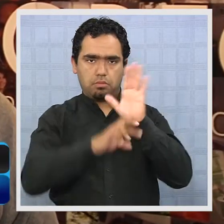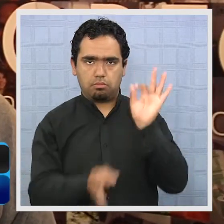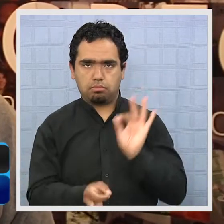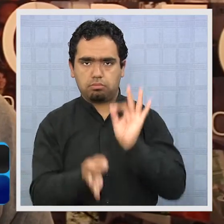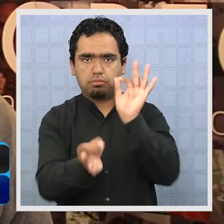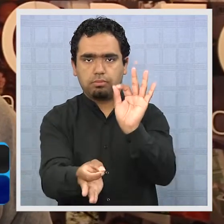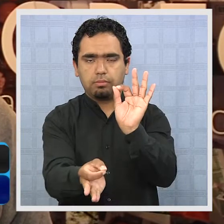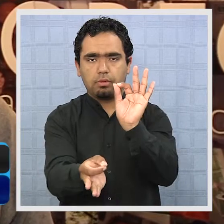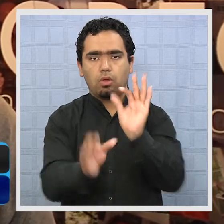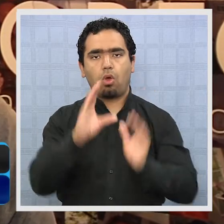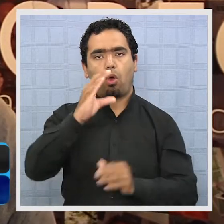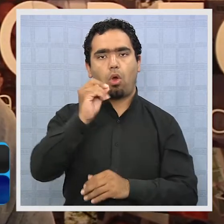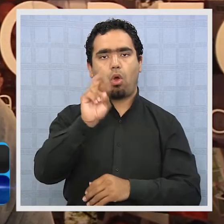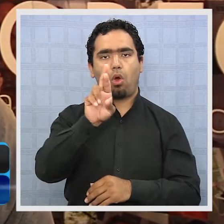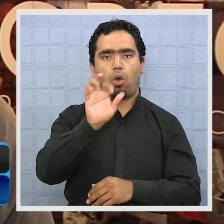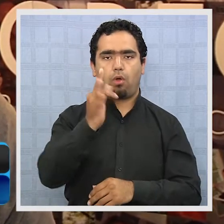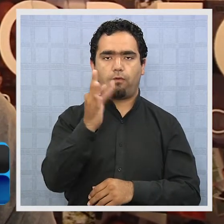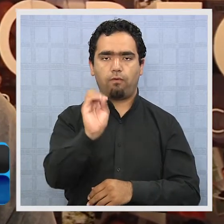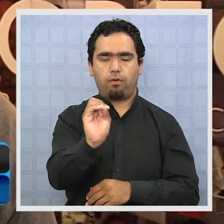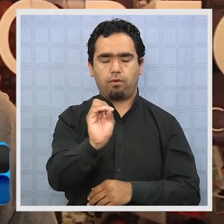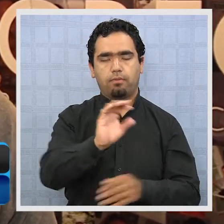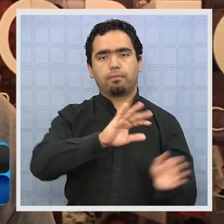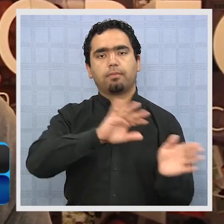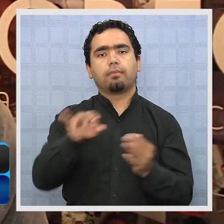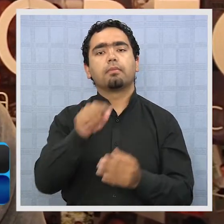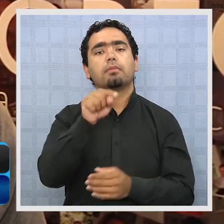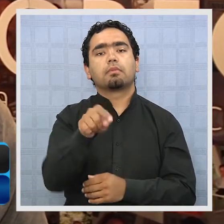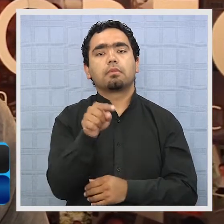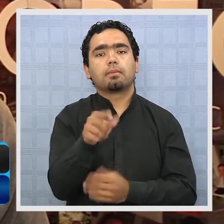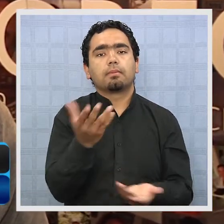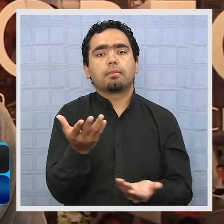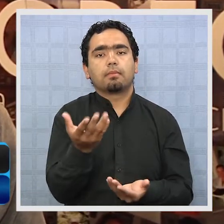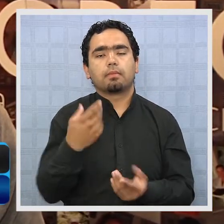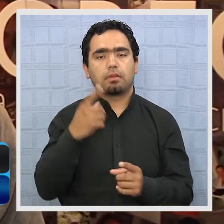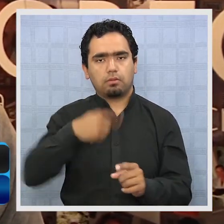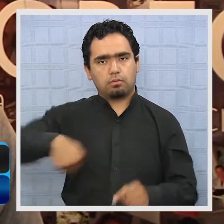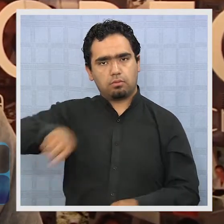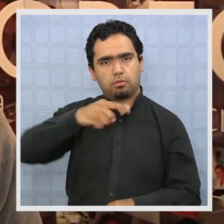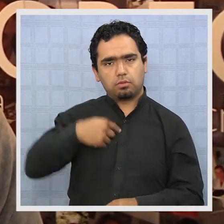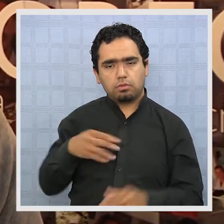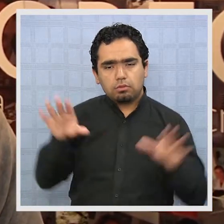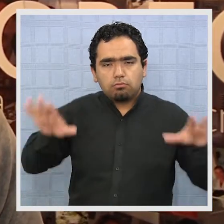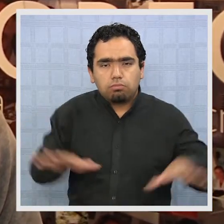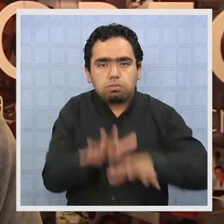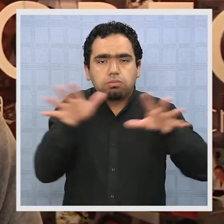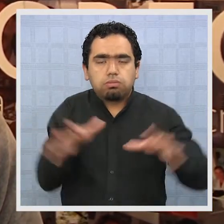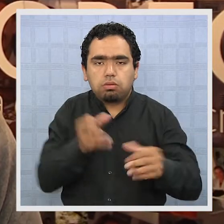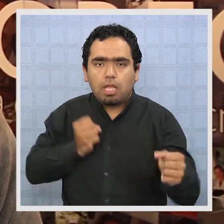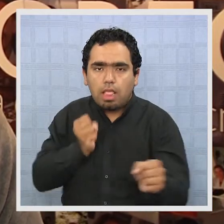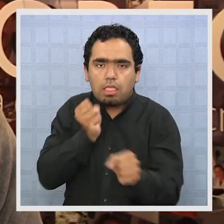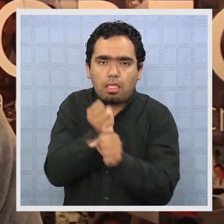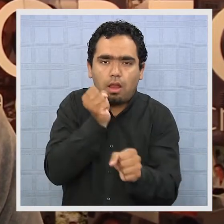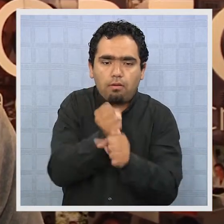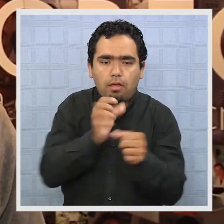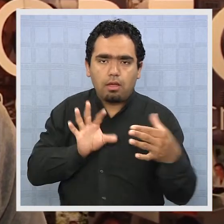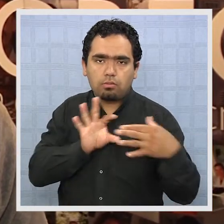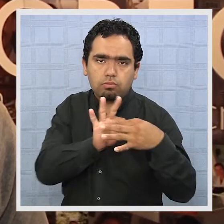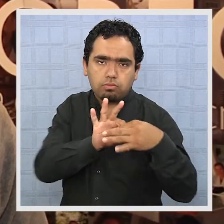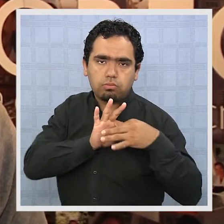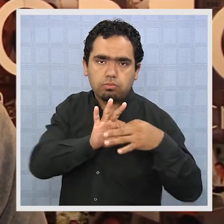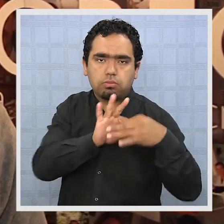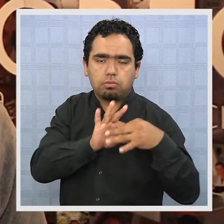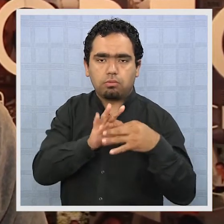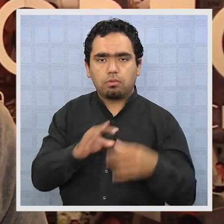iniciativa de Corfo, que es un PDT, en el cual lo que buscamos es trabajar directamente con ellos, con talleres, con capacitación